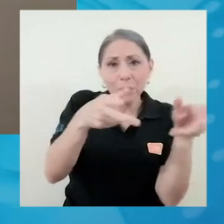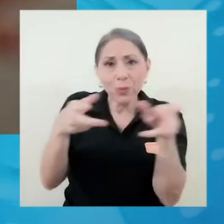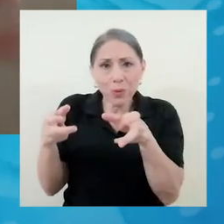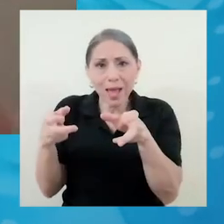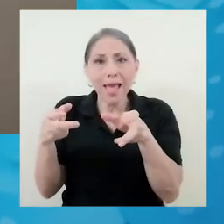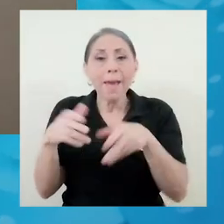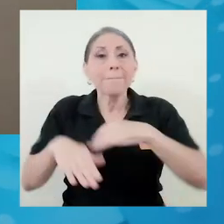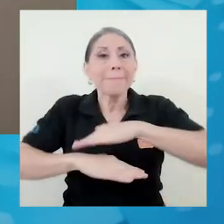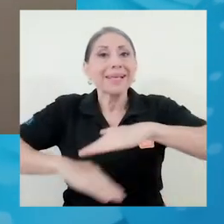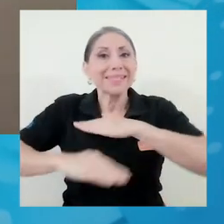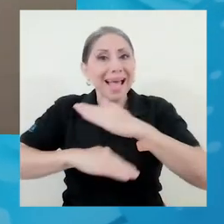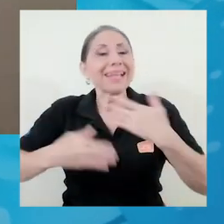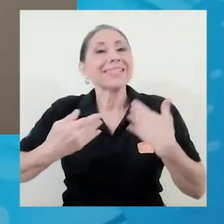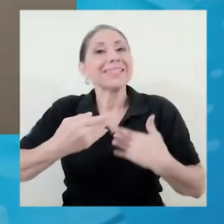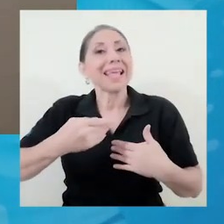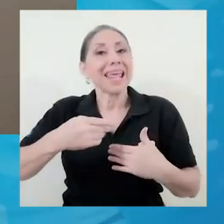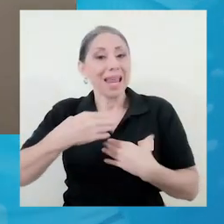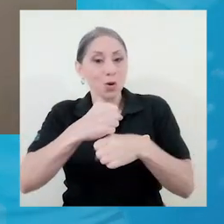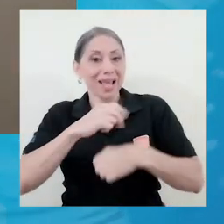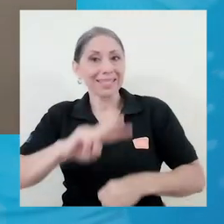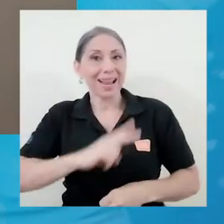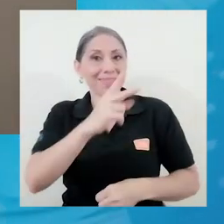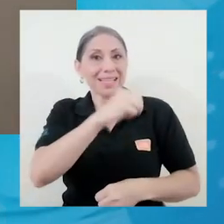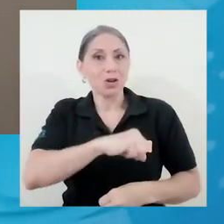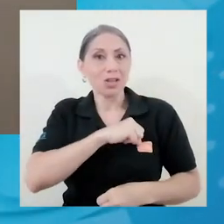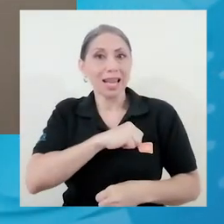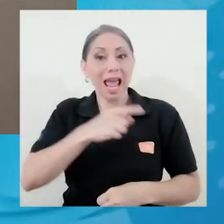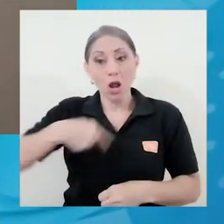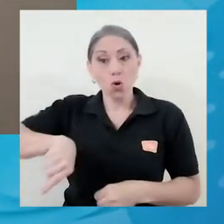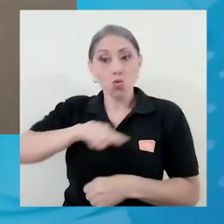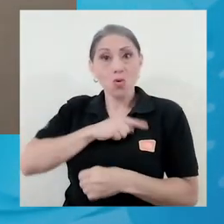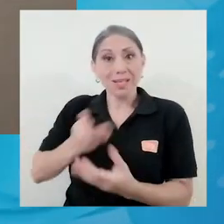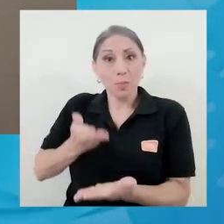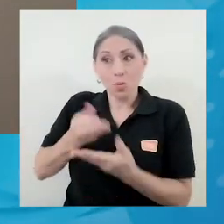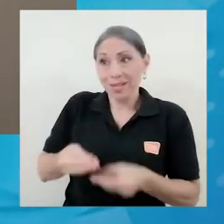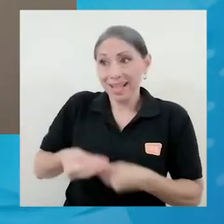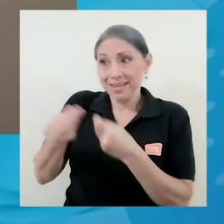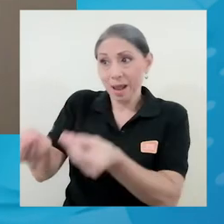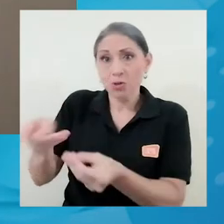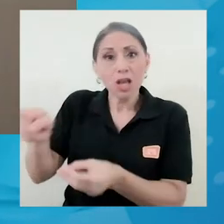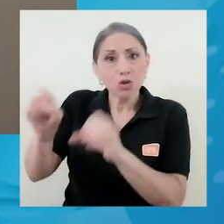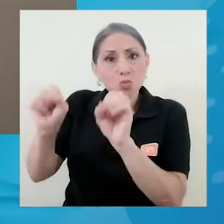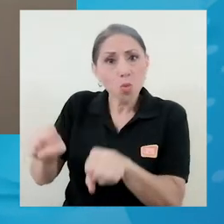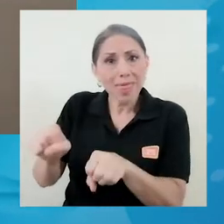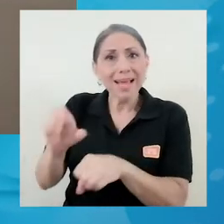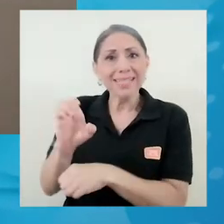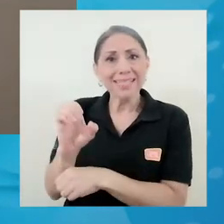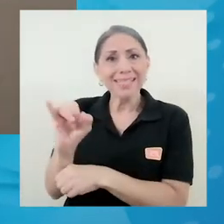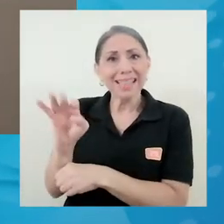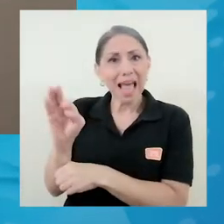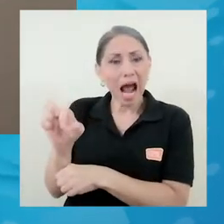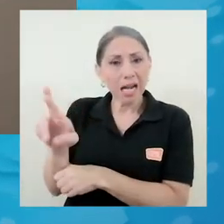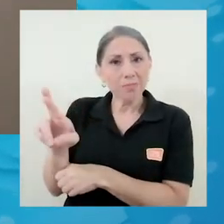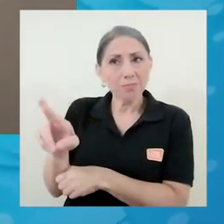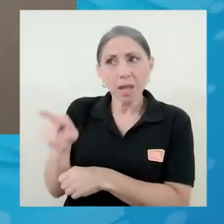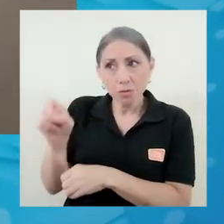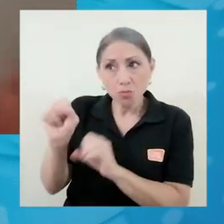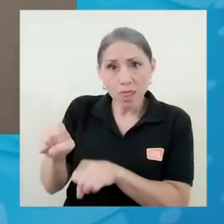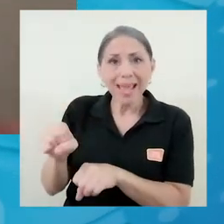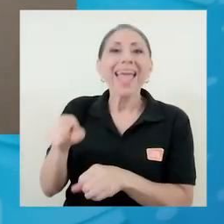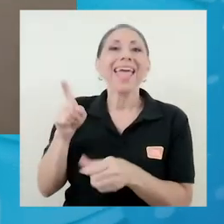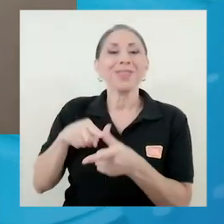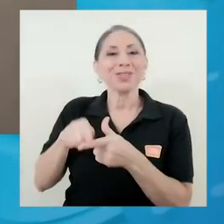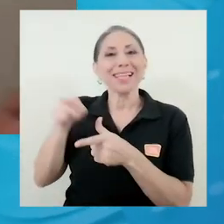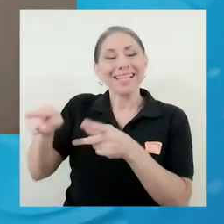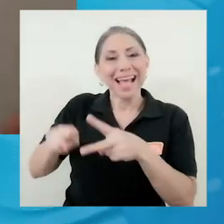basarse los alineamientos ya de la Vicerrectoría en la propuesta que nosotros enviamos a revisión. Entonces, esa es, digamos, esa